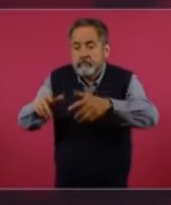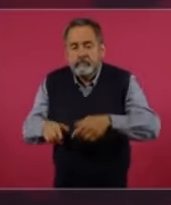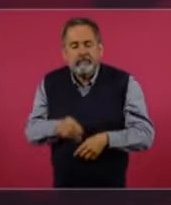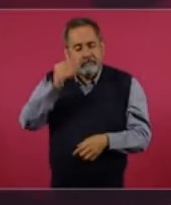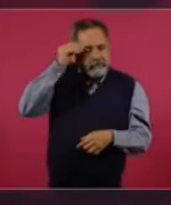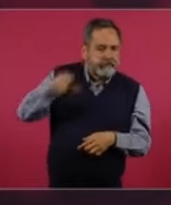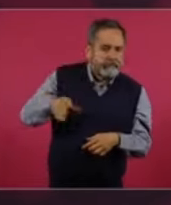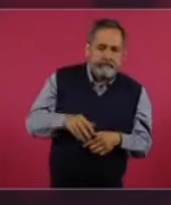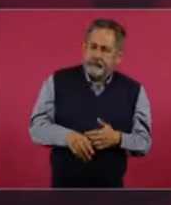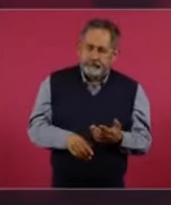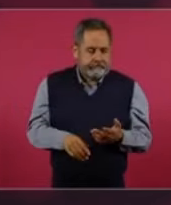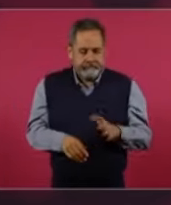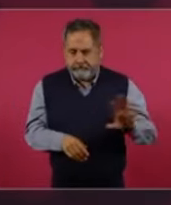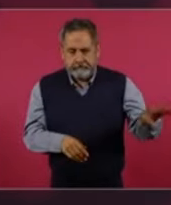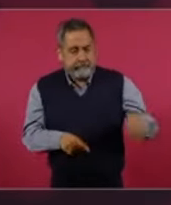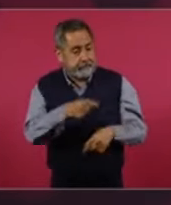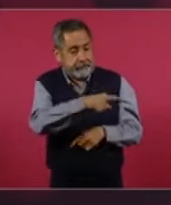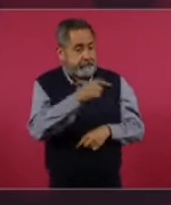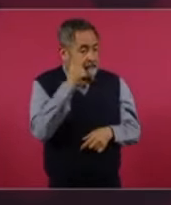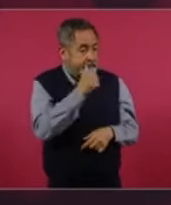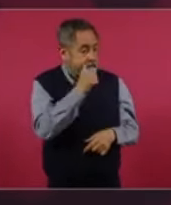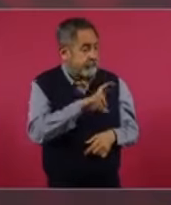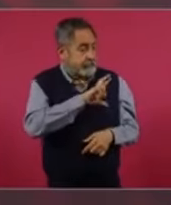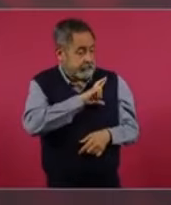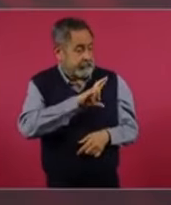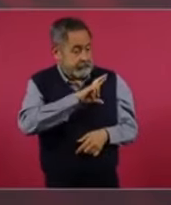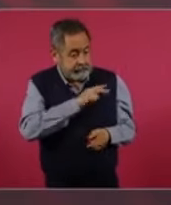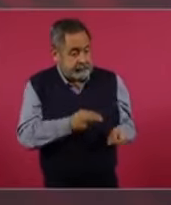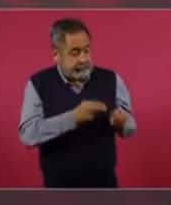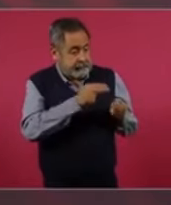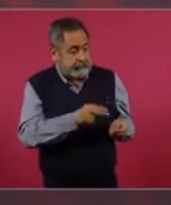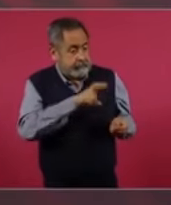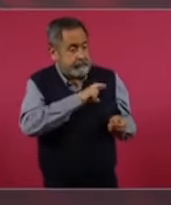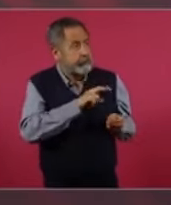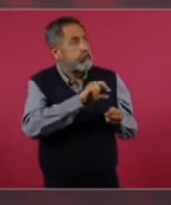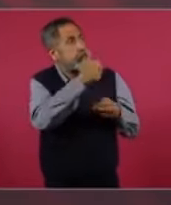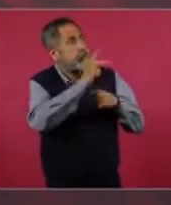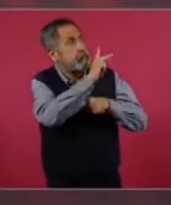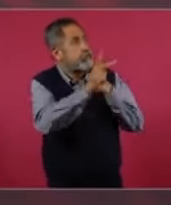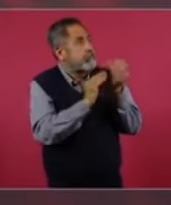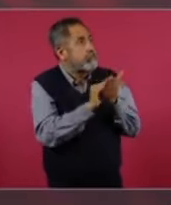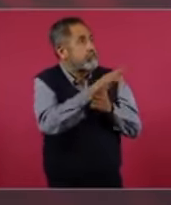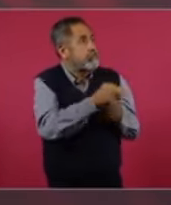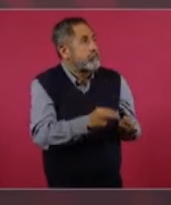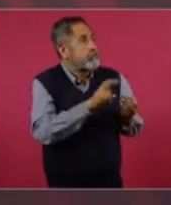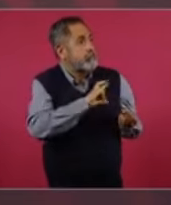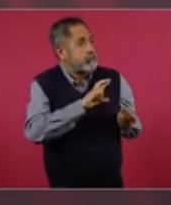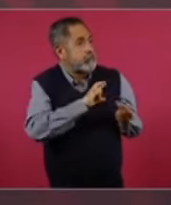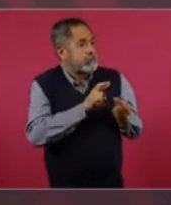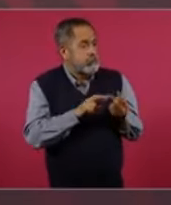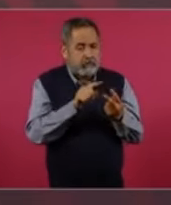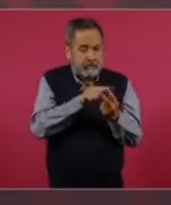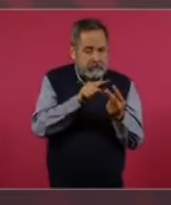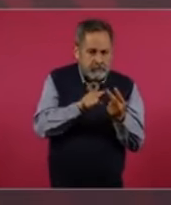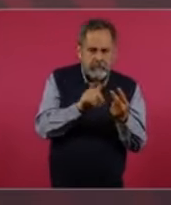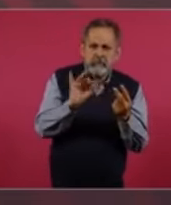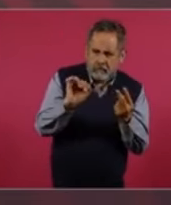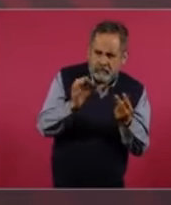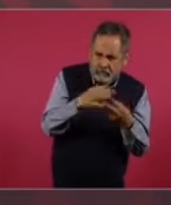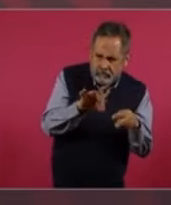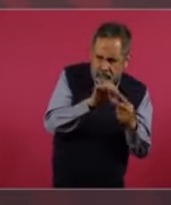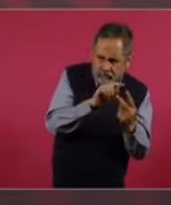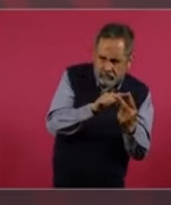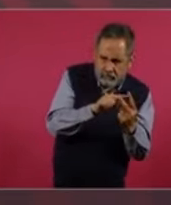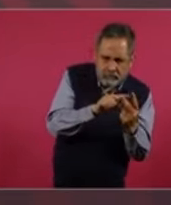de toda la apuesta era a inversión privada e inversión extranjera, y las dos son importantes,